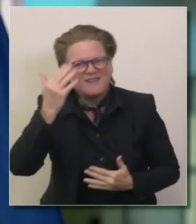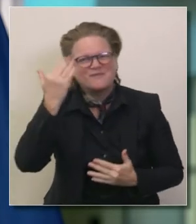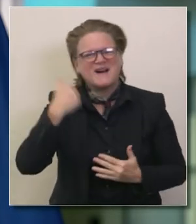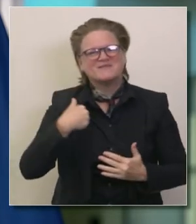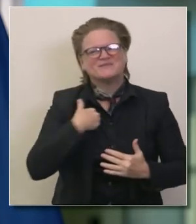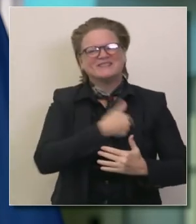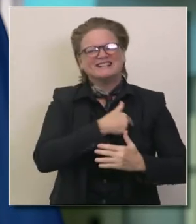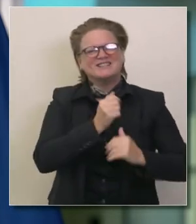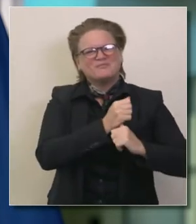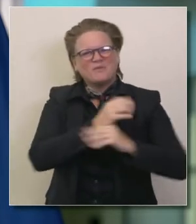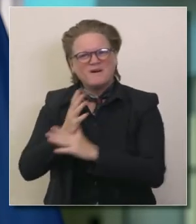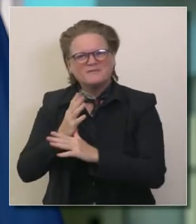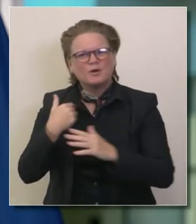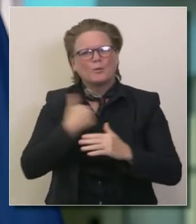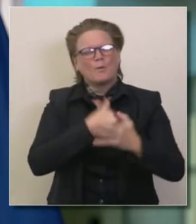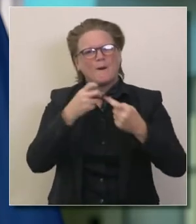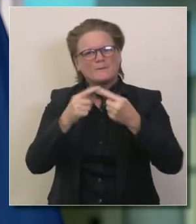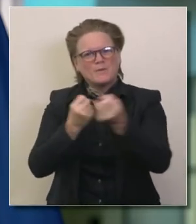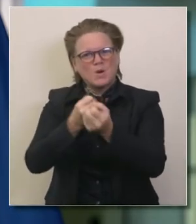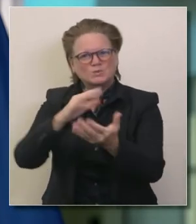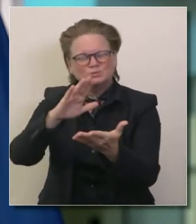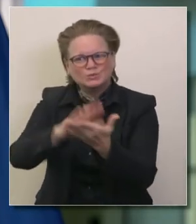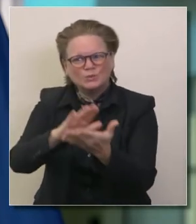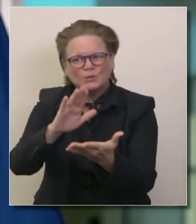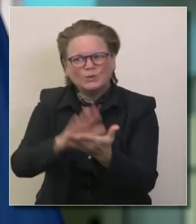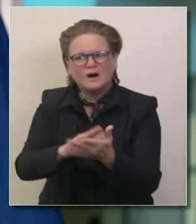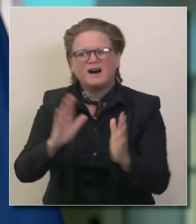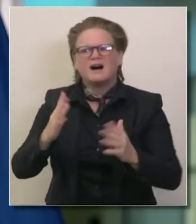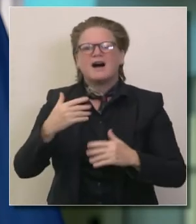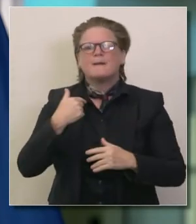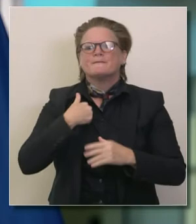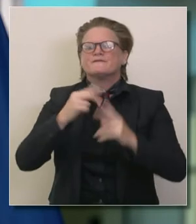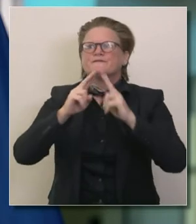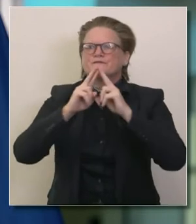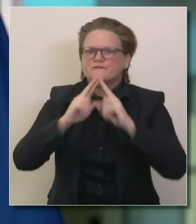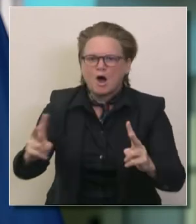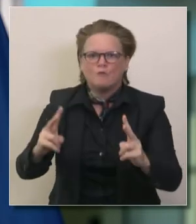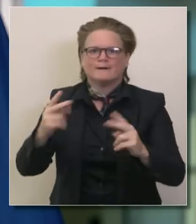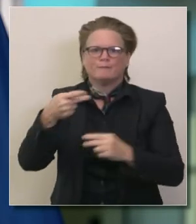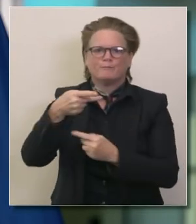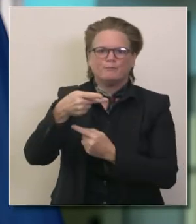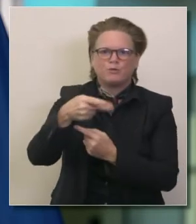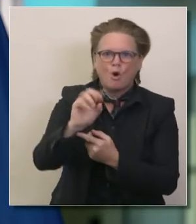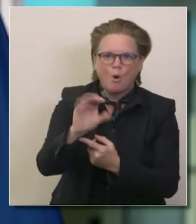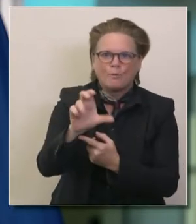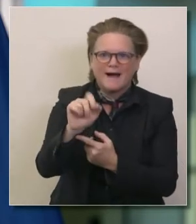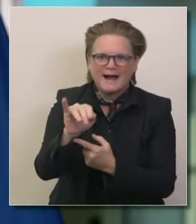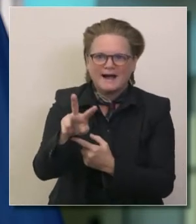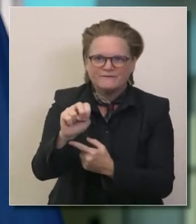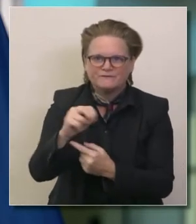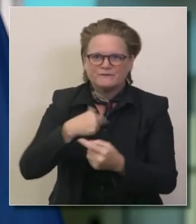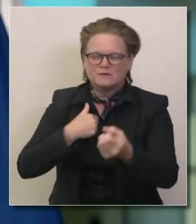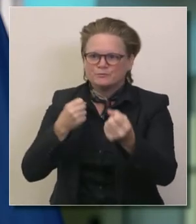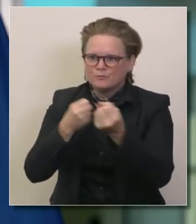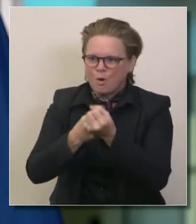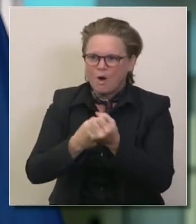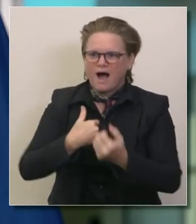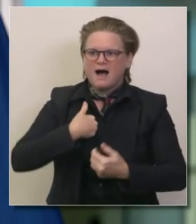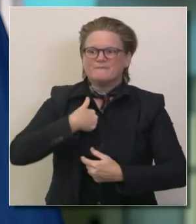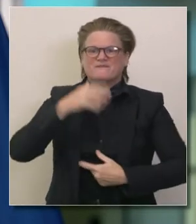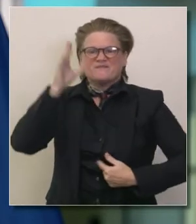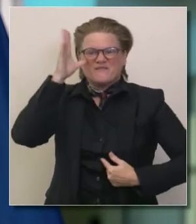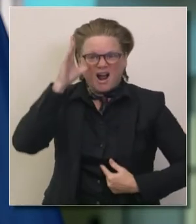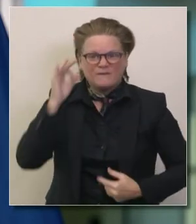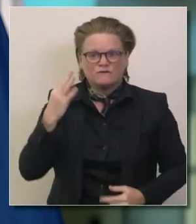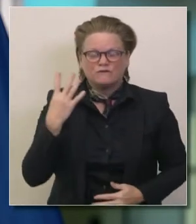distritos de modo que hemos sido muy proactivos hemos estado muy enfocados y hemos estado muy resueltos así como